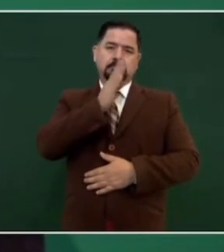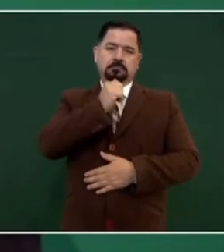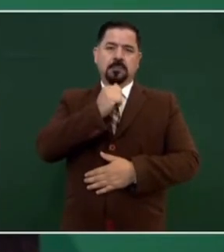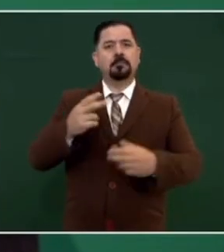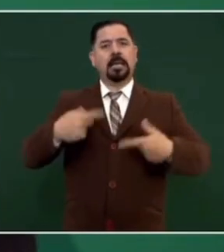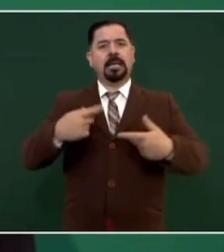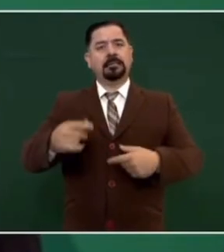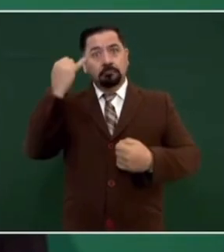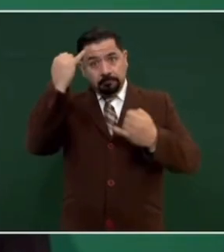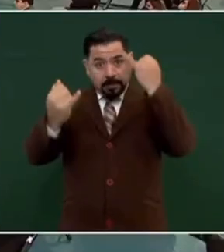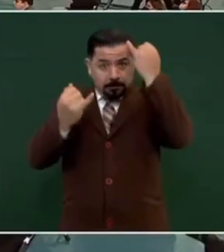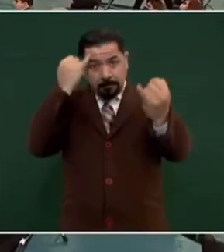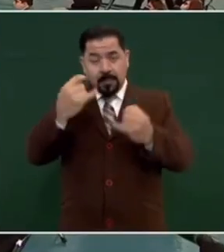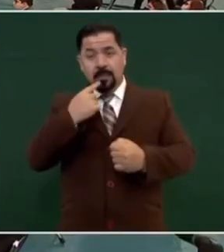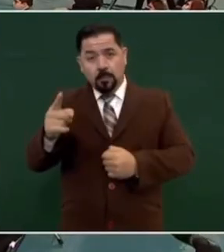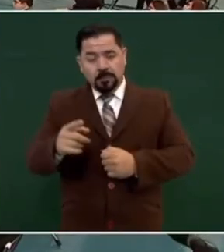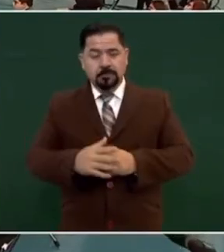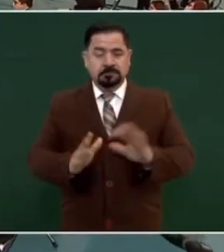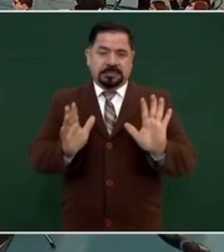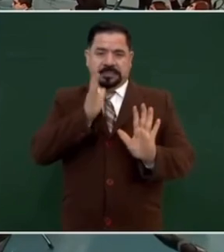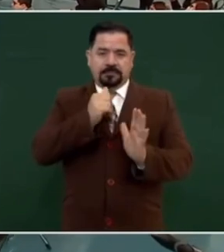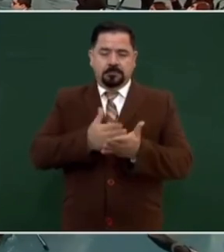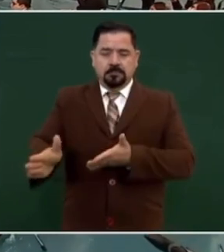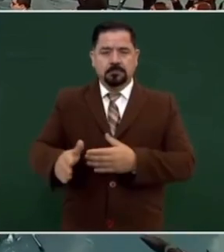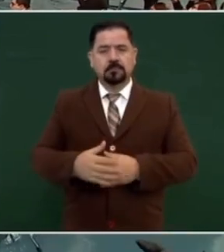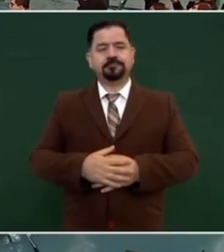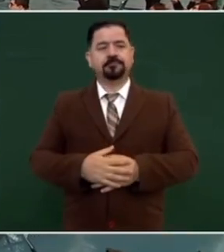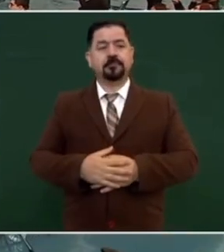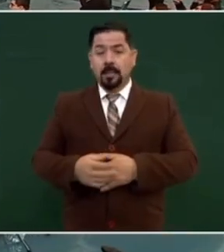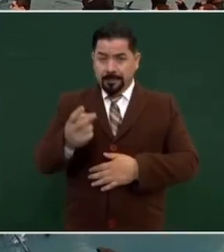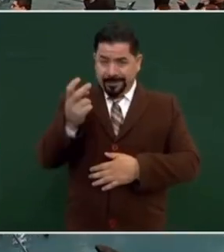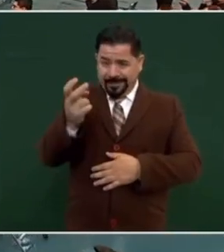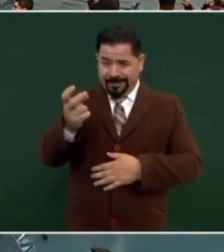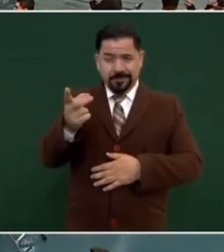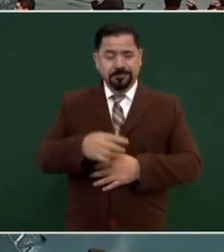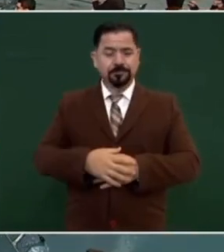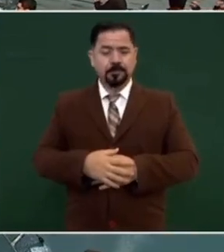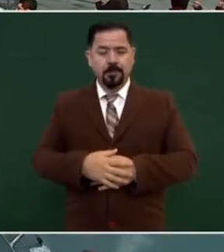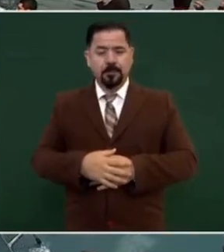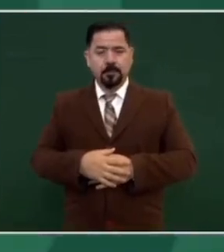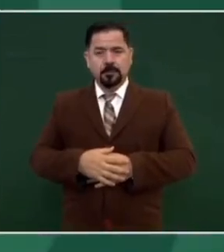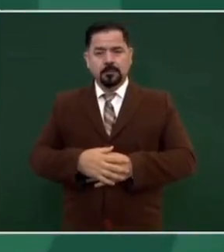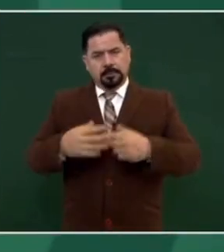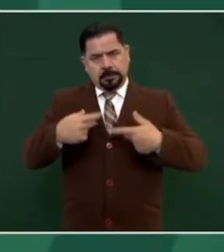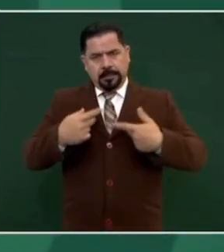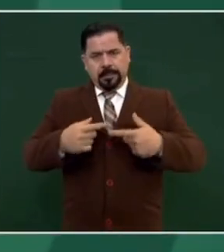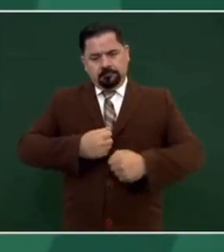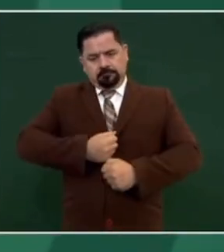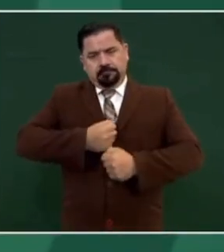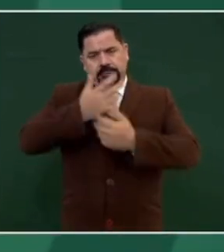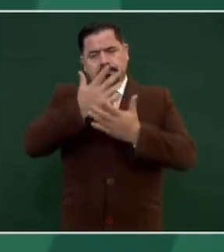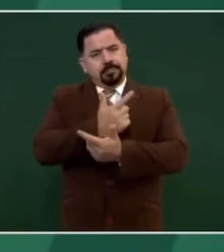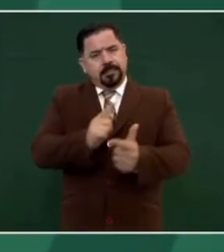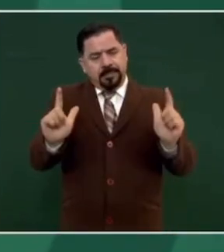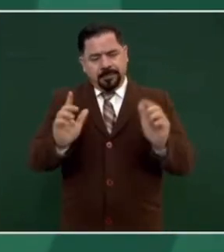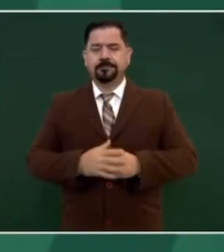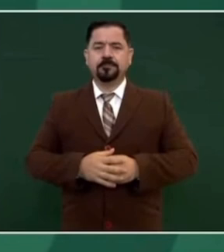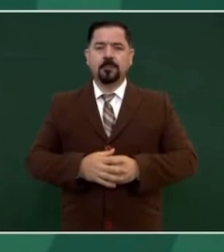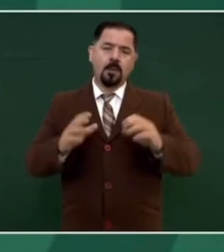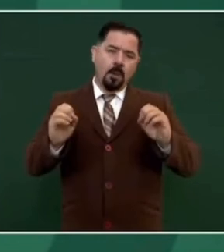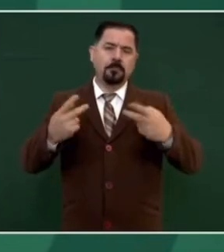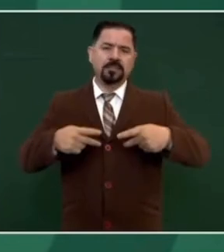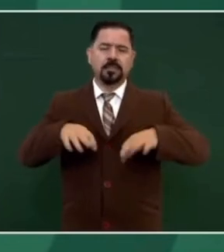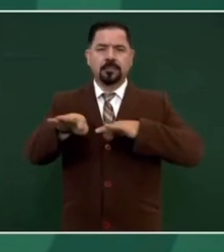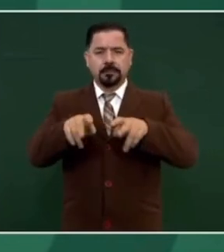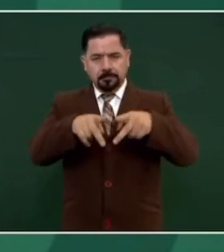Ojalá, y eso sin limitar la libertad de expresión, la libertad de prensa,